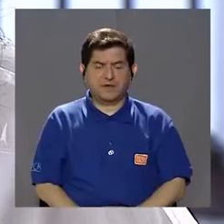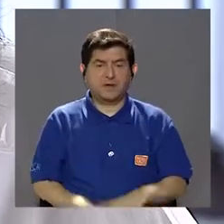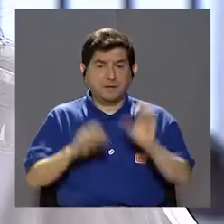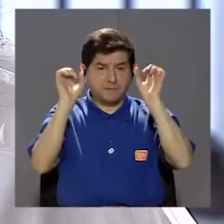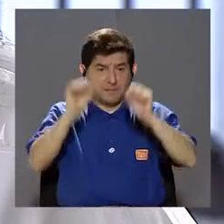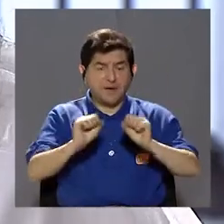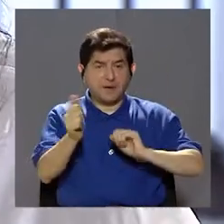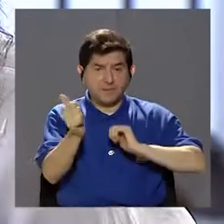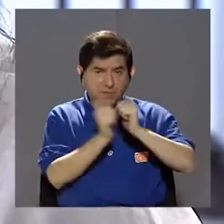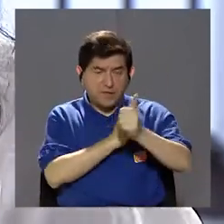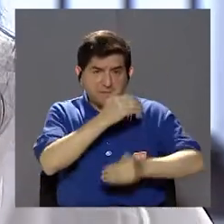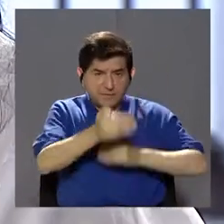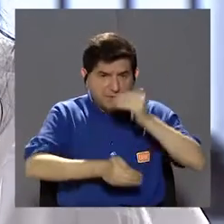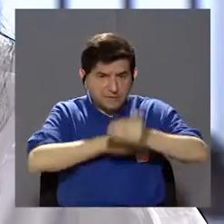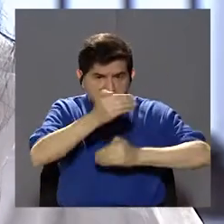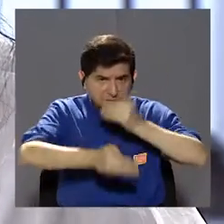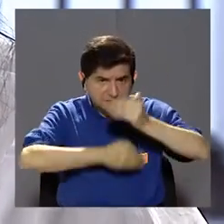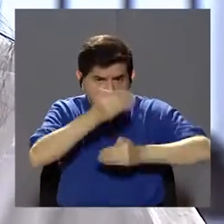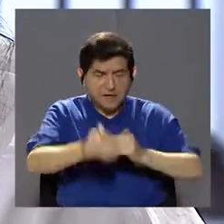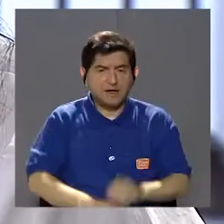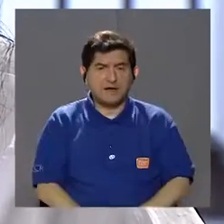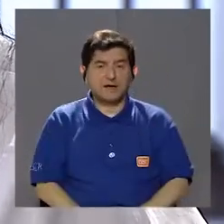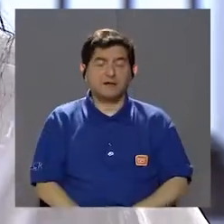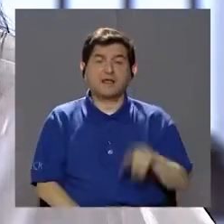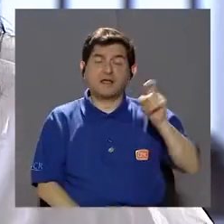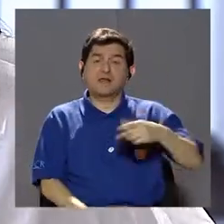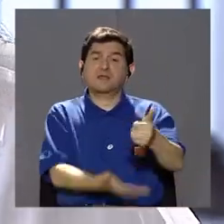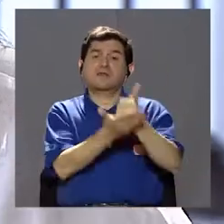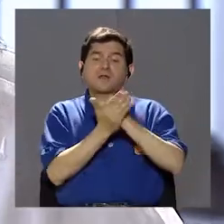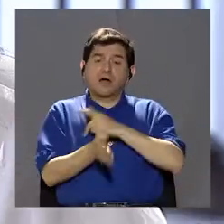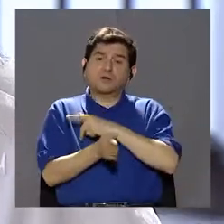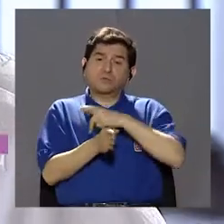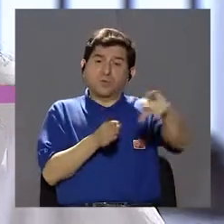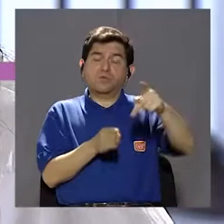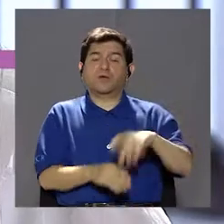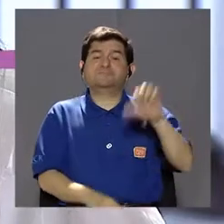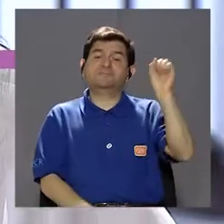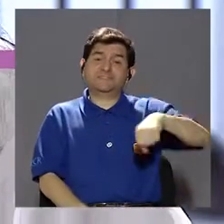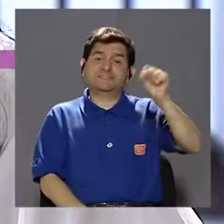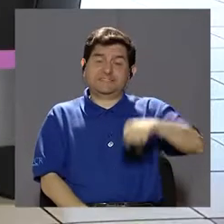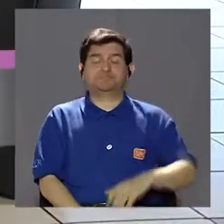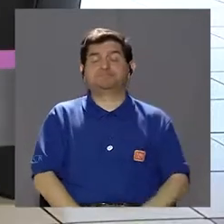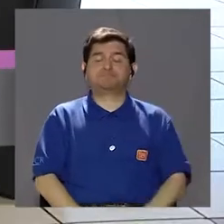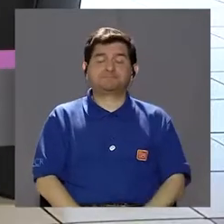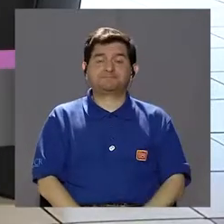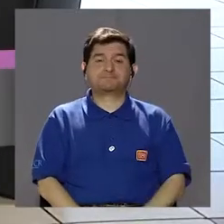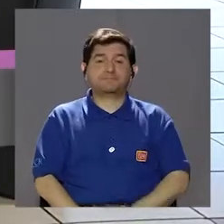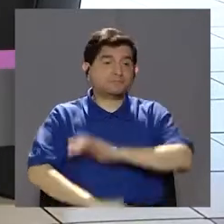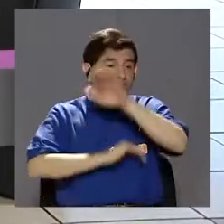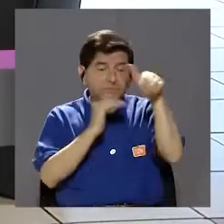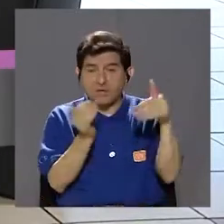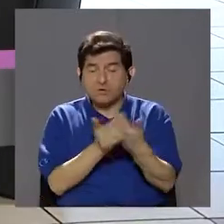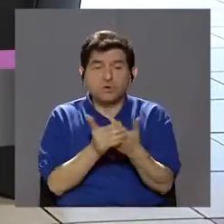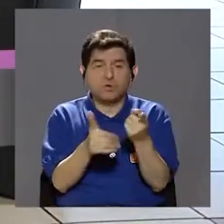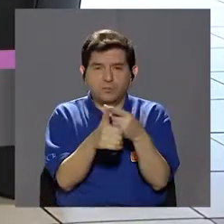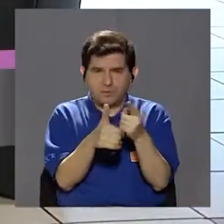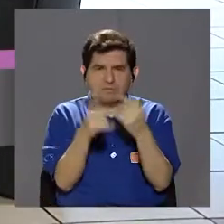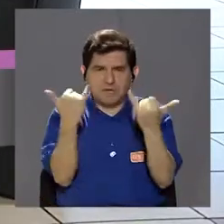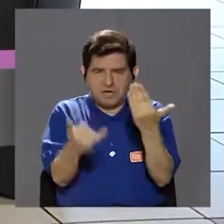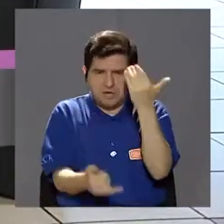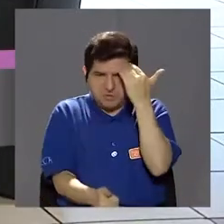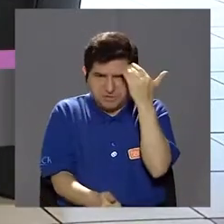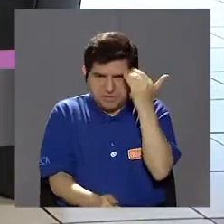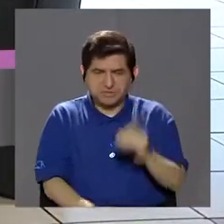pasar este proceso, ¿verdad? Y que requiero de ayuda profesional. Sí, sí, porque todo esto,